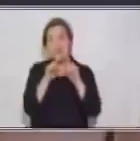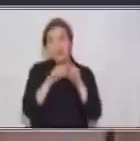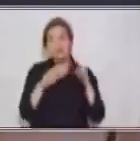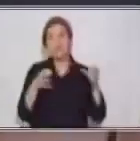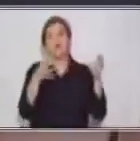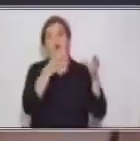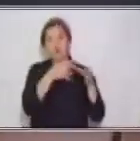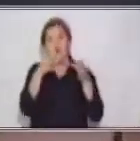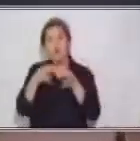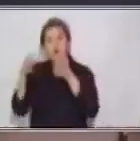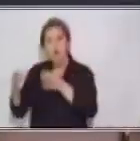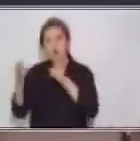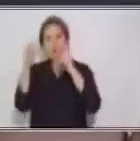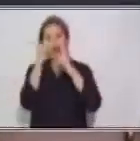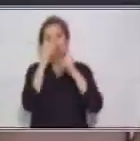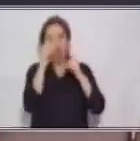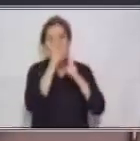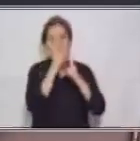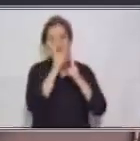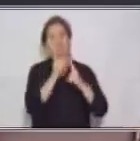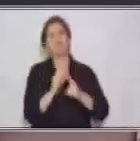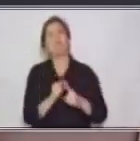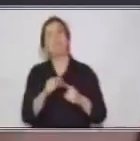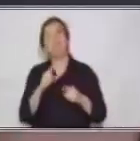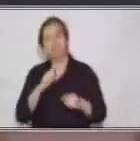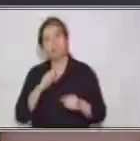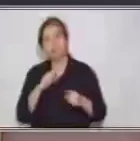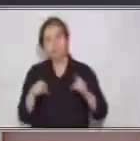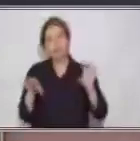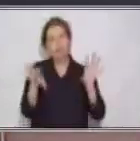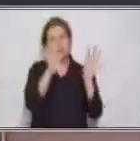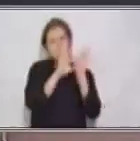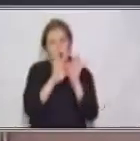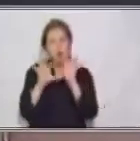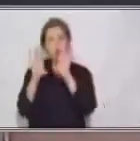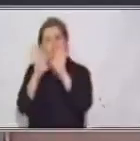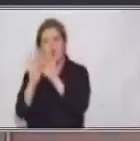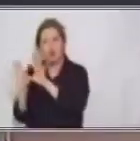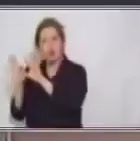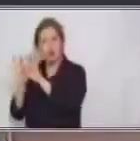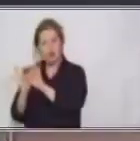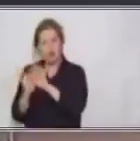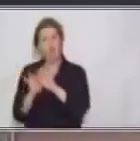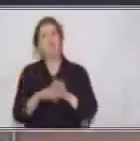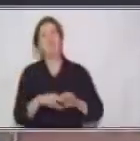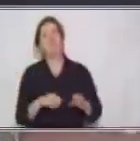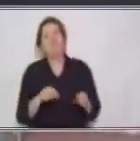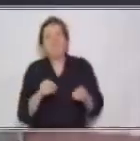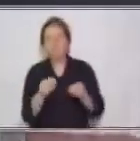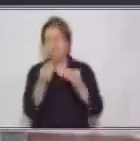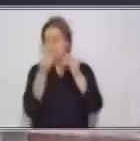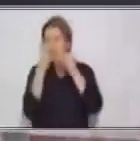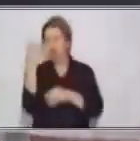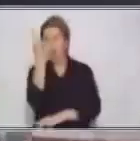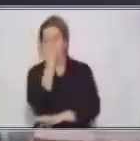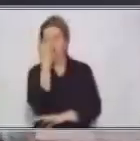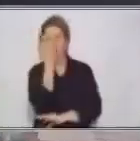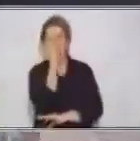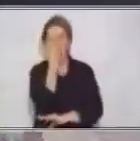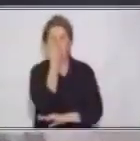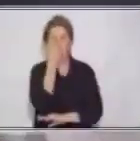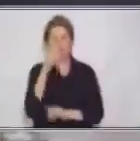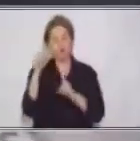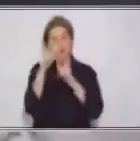palabras se complementan con pequeñísimas palabras importantes y fundamentales para darnos a entender. A